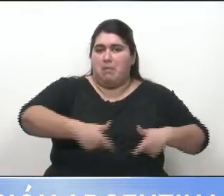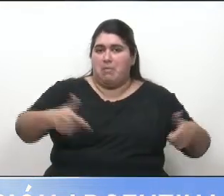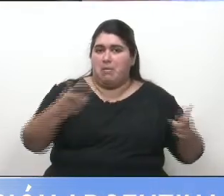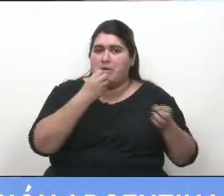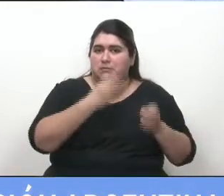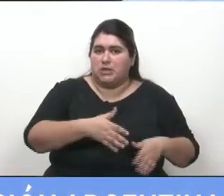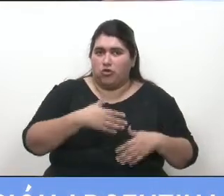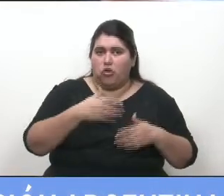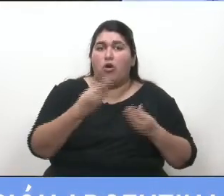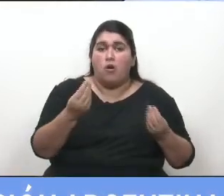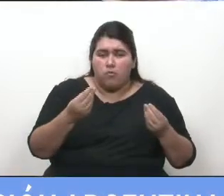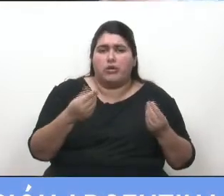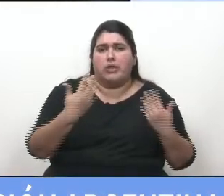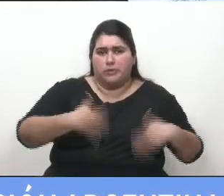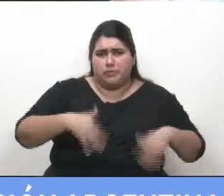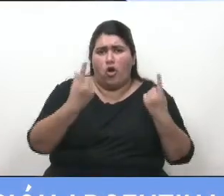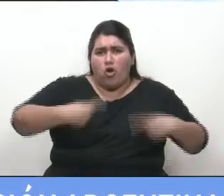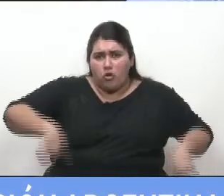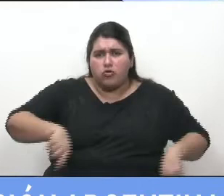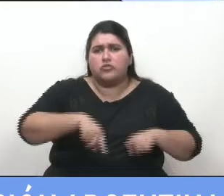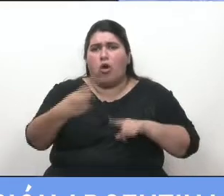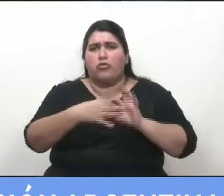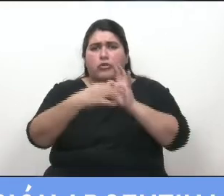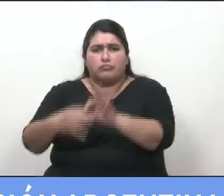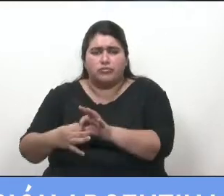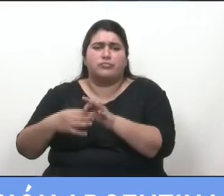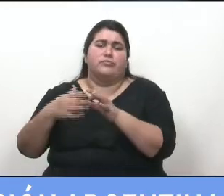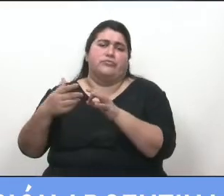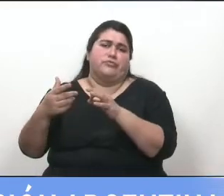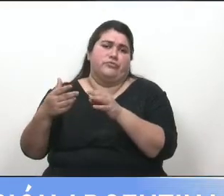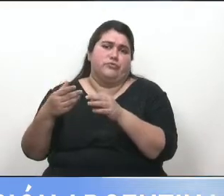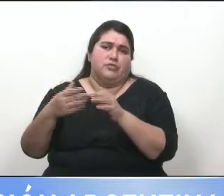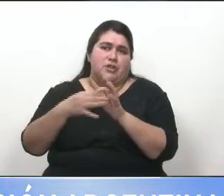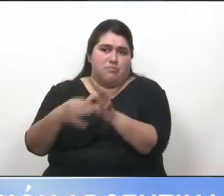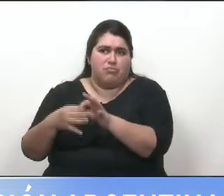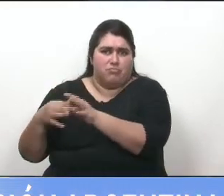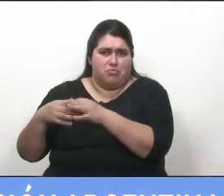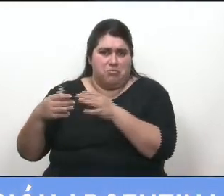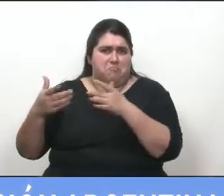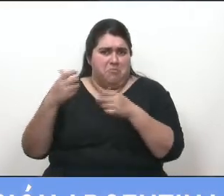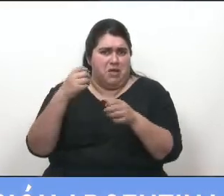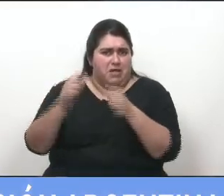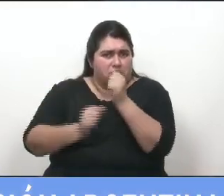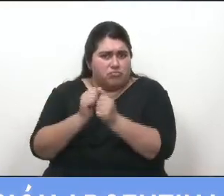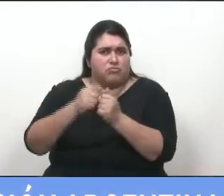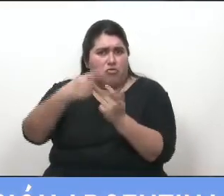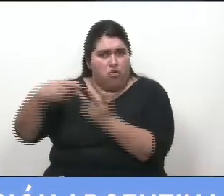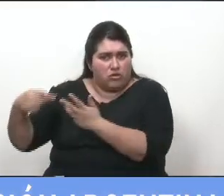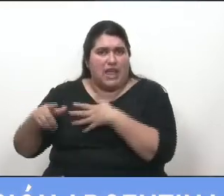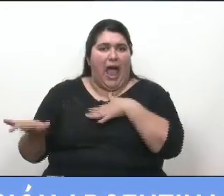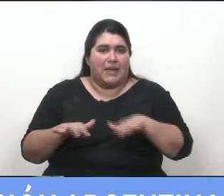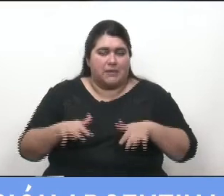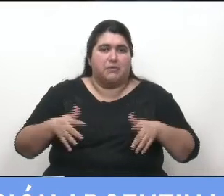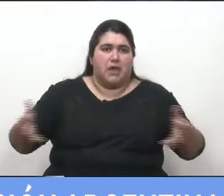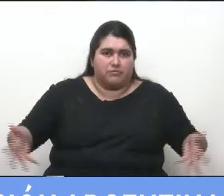que demanda innumerables insumos de otras industrias, trayendo aparejado un aumento en la actividad y por